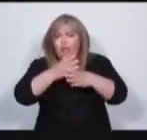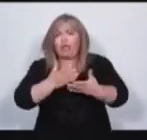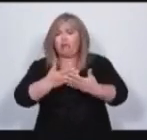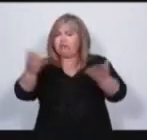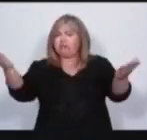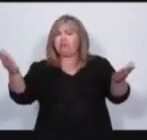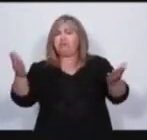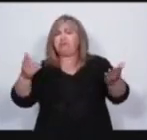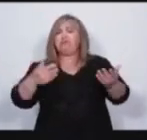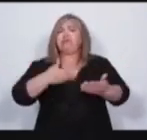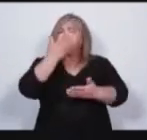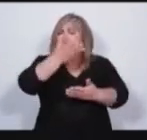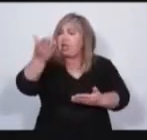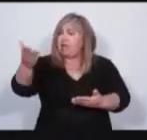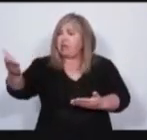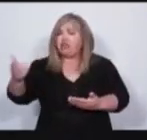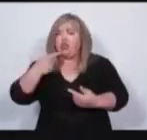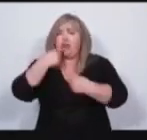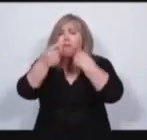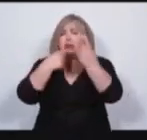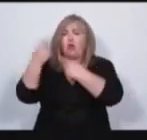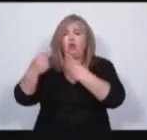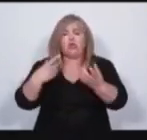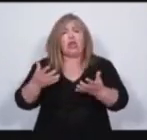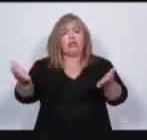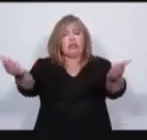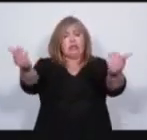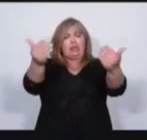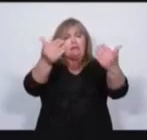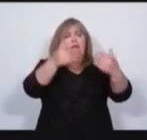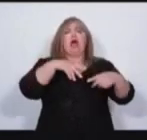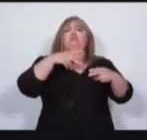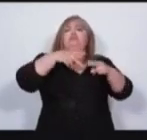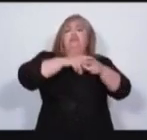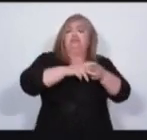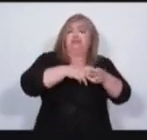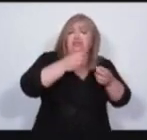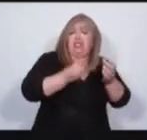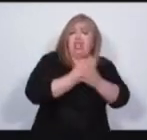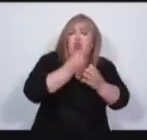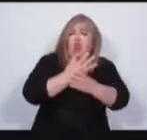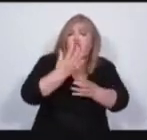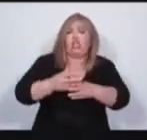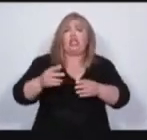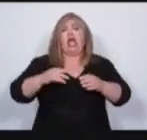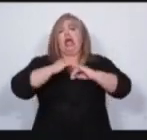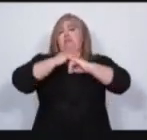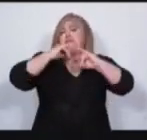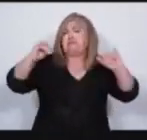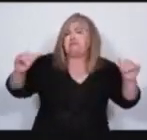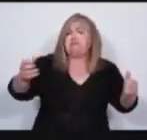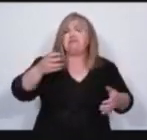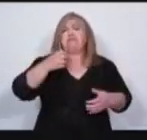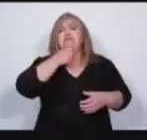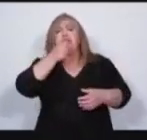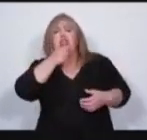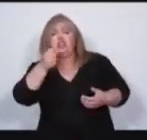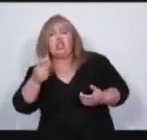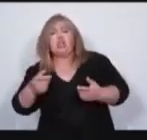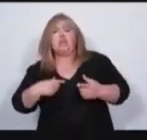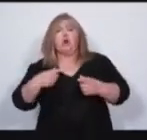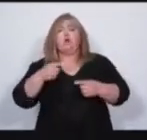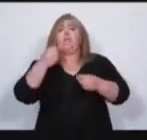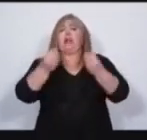popular legislativa, un sistema que a través de nuevas tecnologías, medios de comunicación y la participación ciudadana permiten que vos